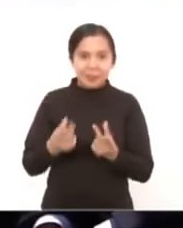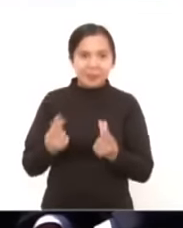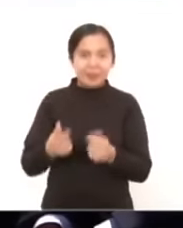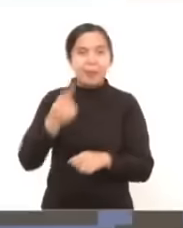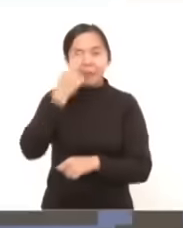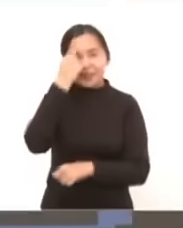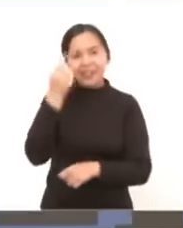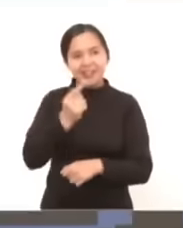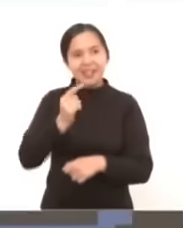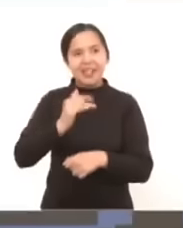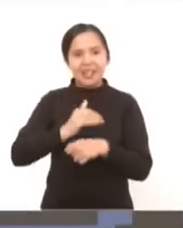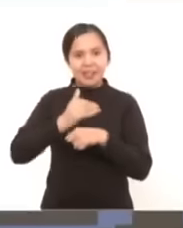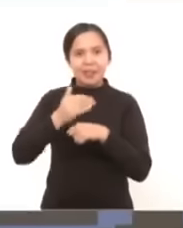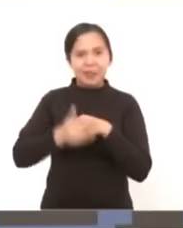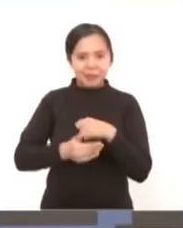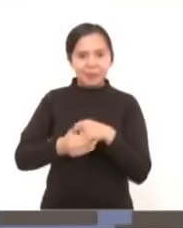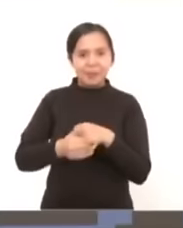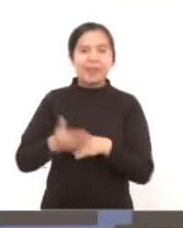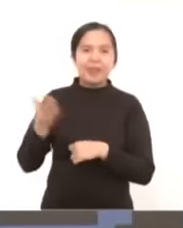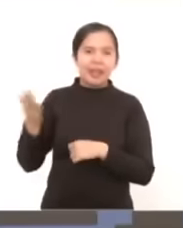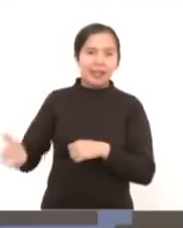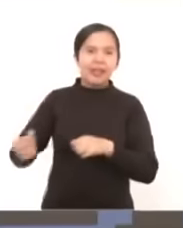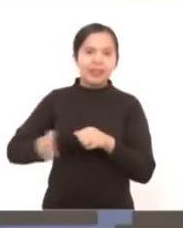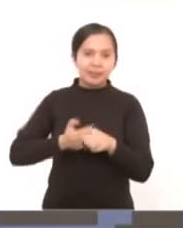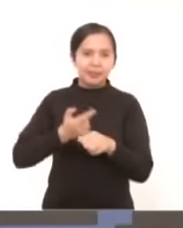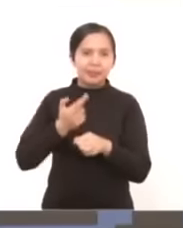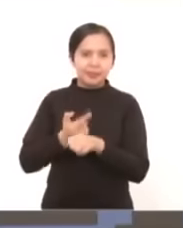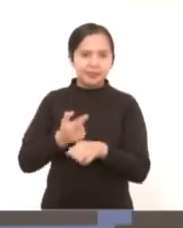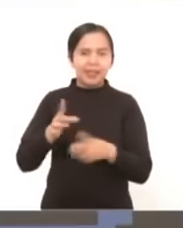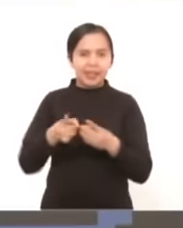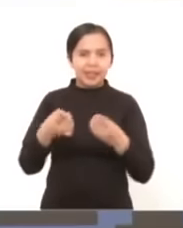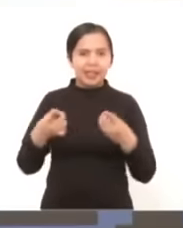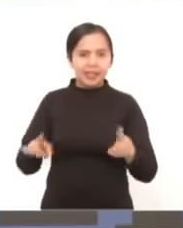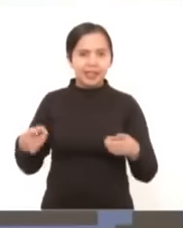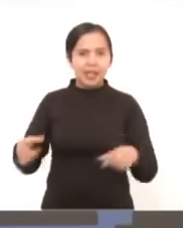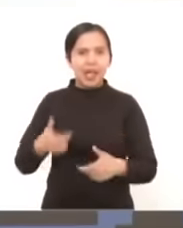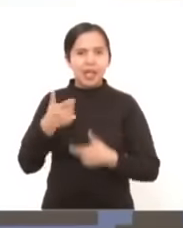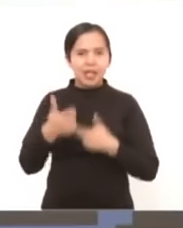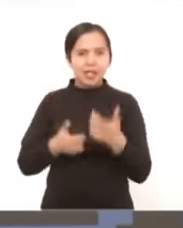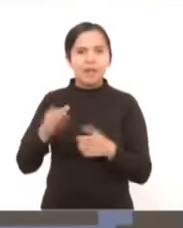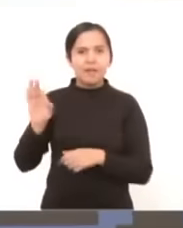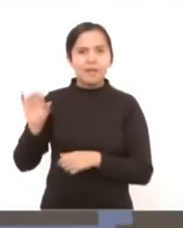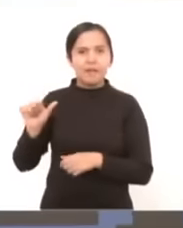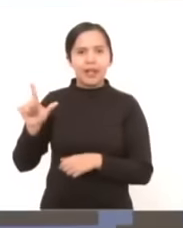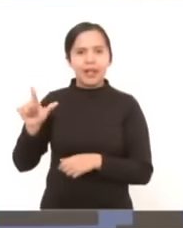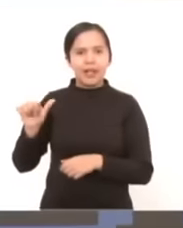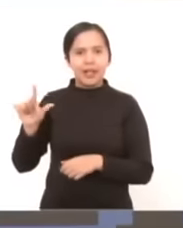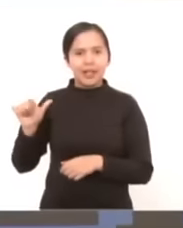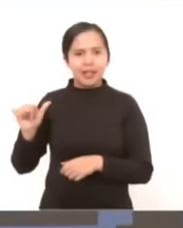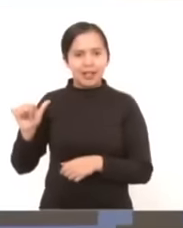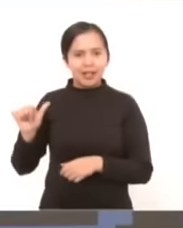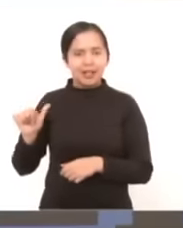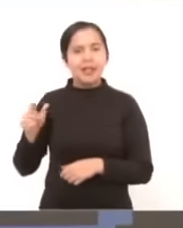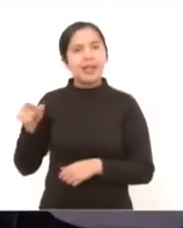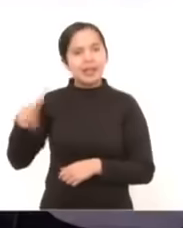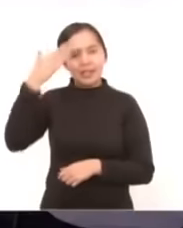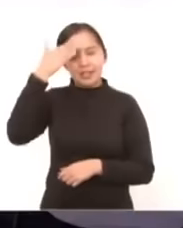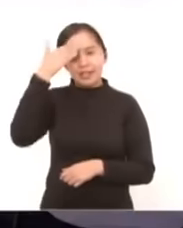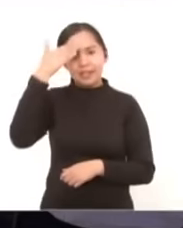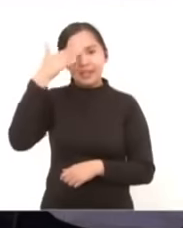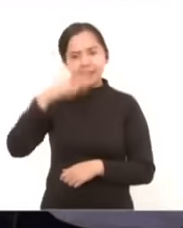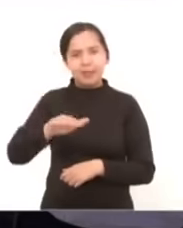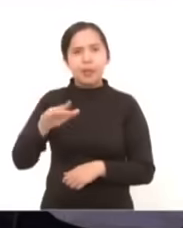saliera. Y aquí el secretario de Desarrollo Económico, Fatlala Cavani, sabe que en cada